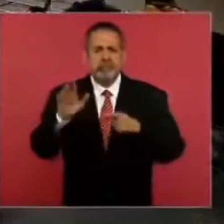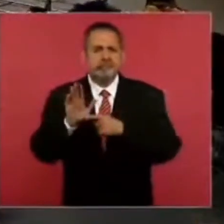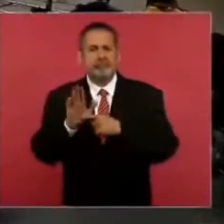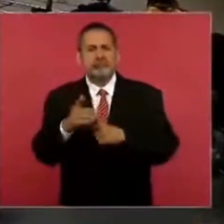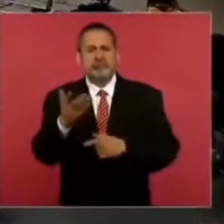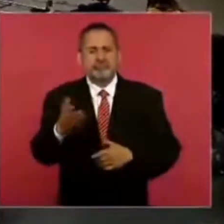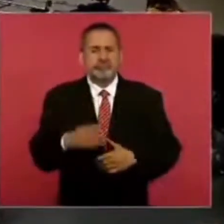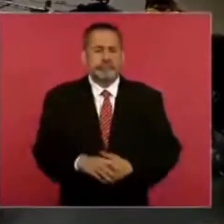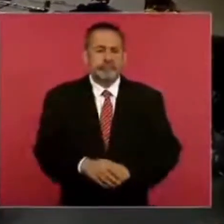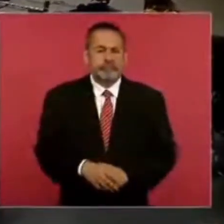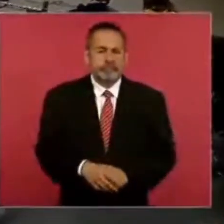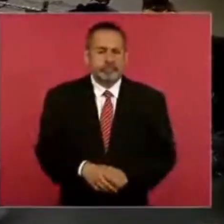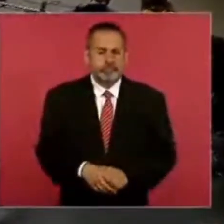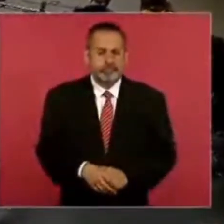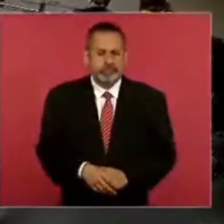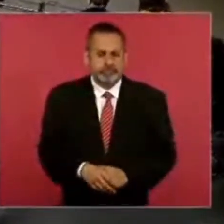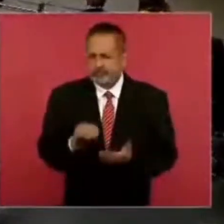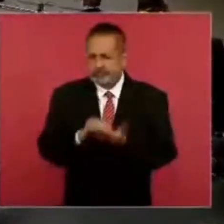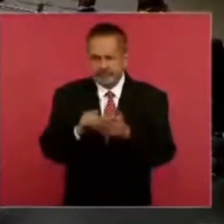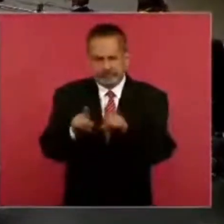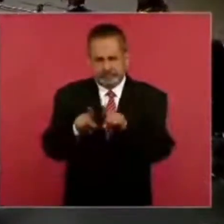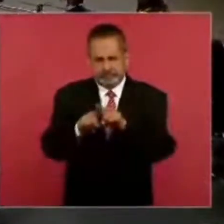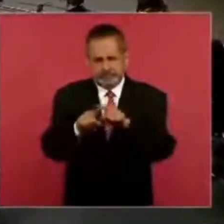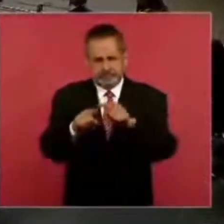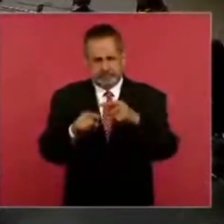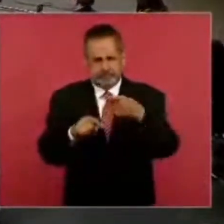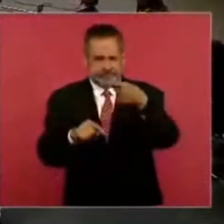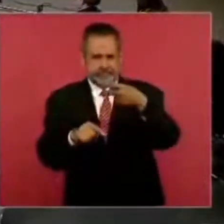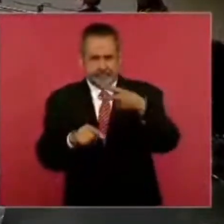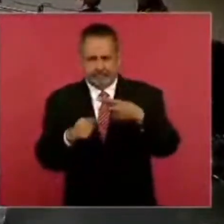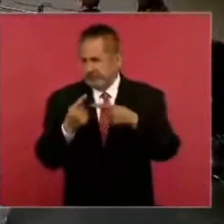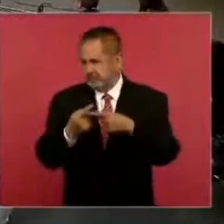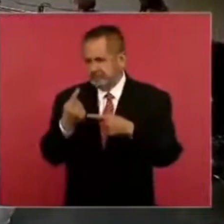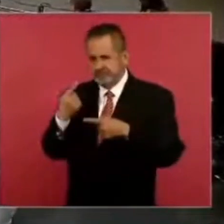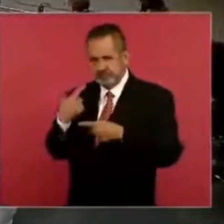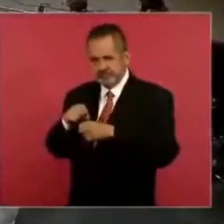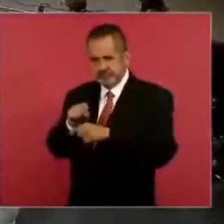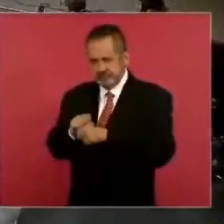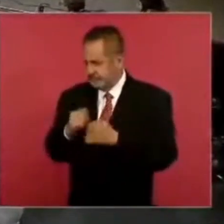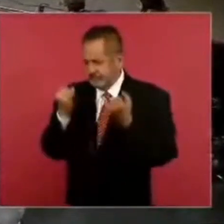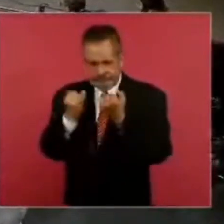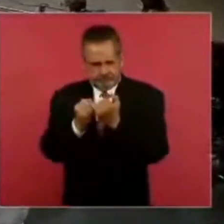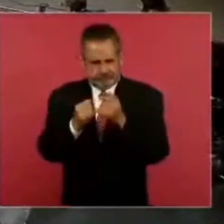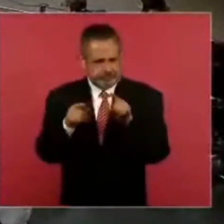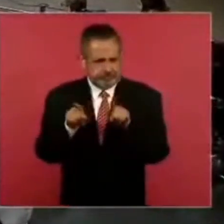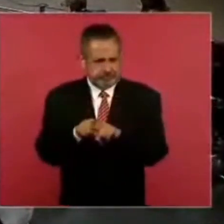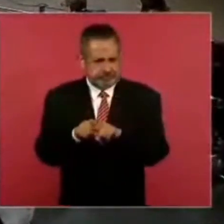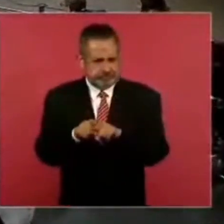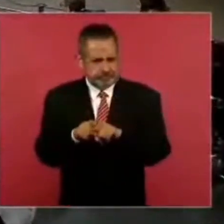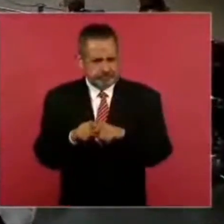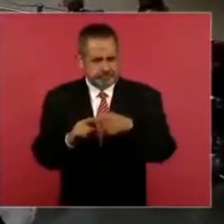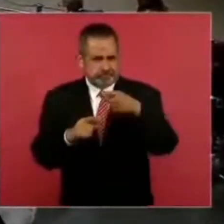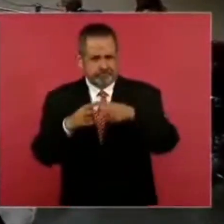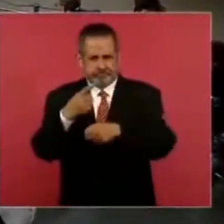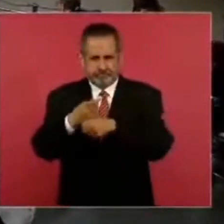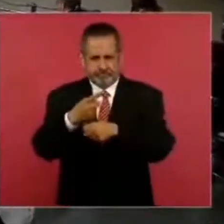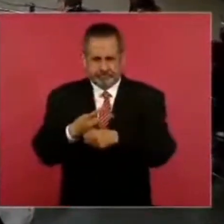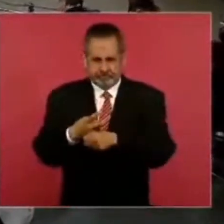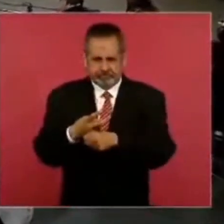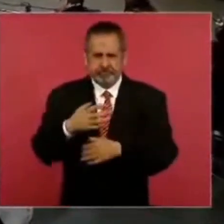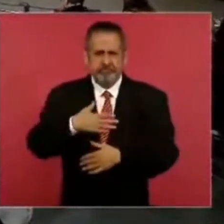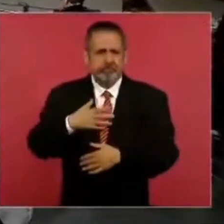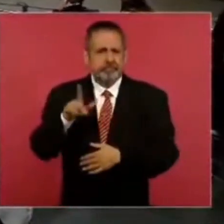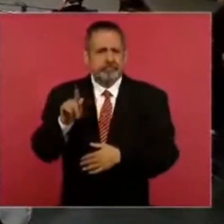seguimos igual que la semana pasada 70 de